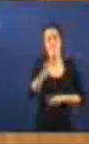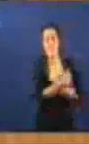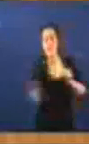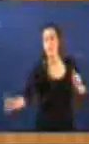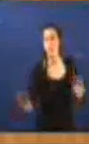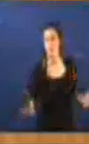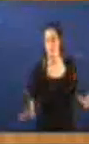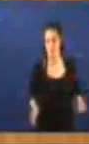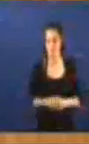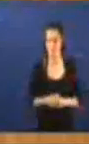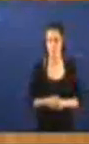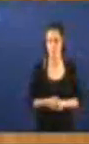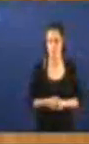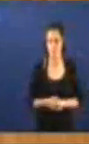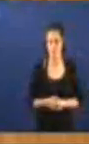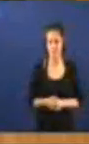Etcétera